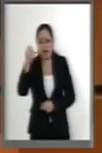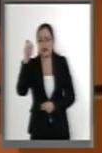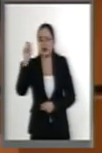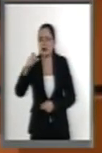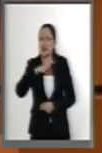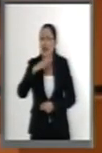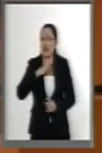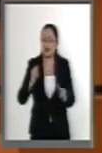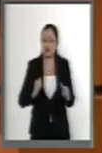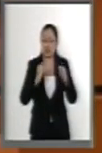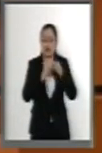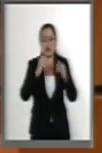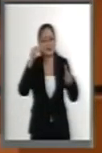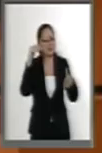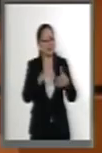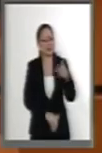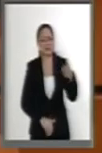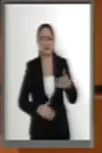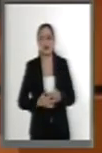las instituciones.